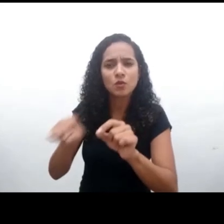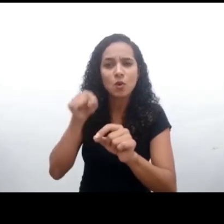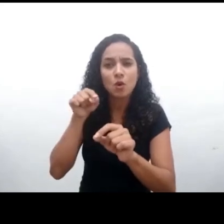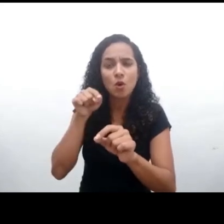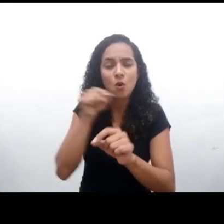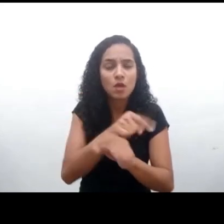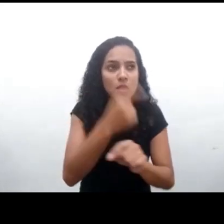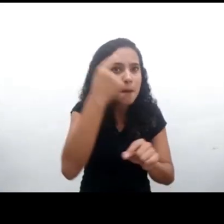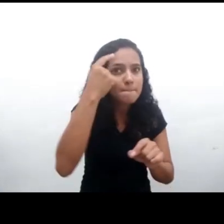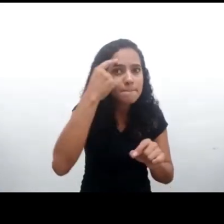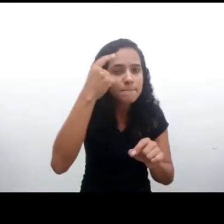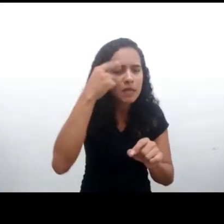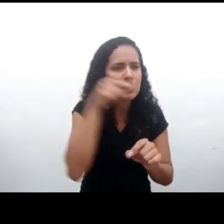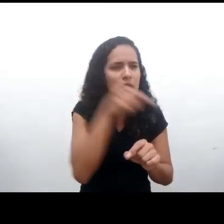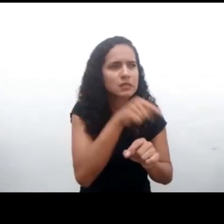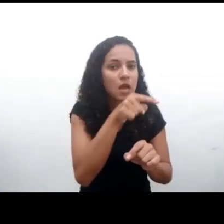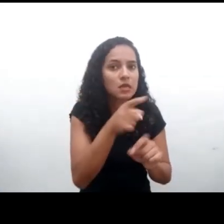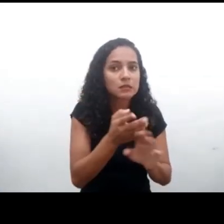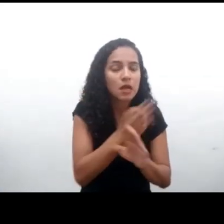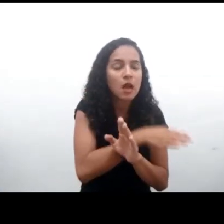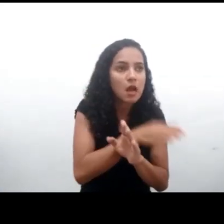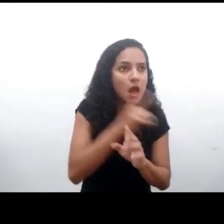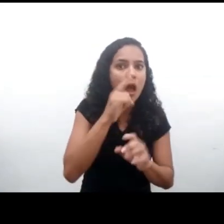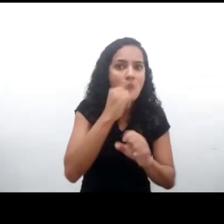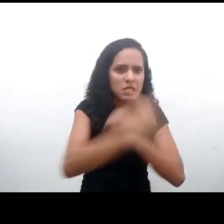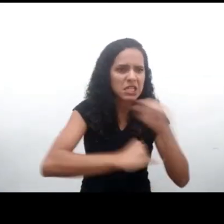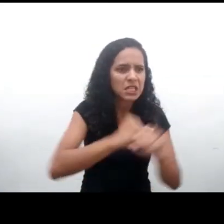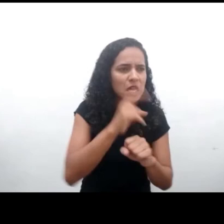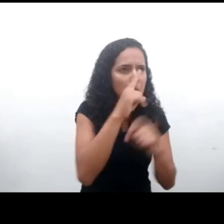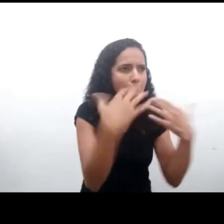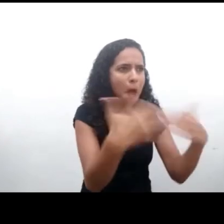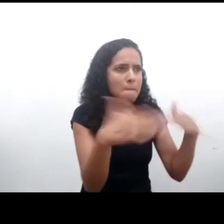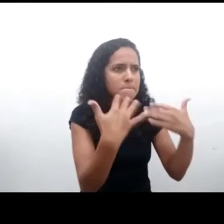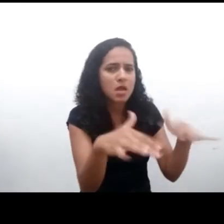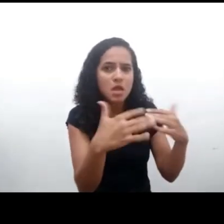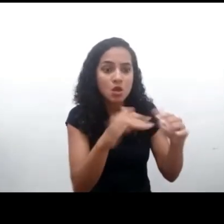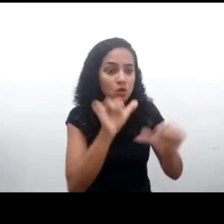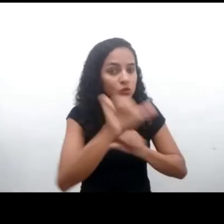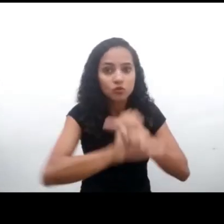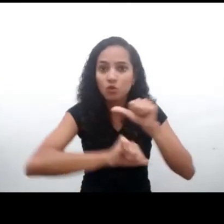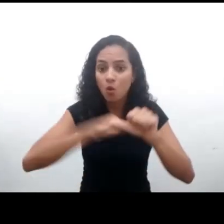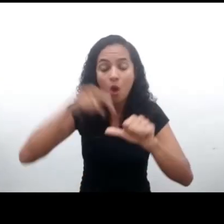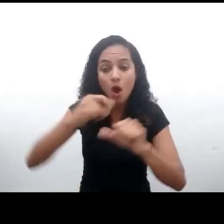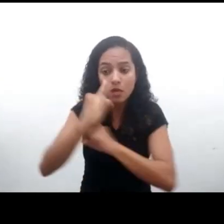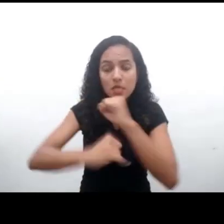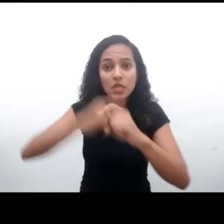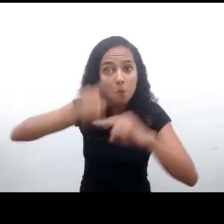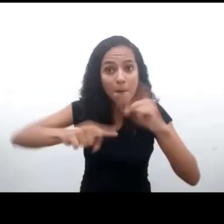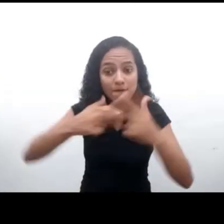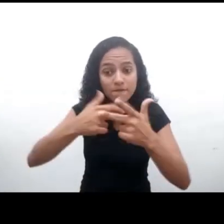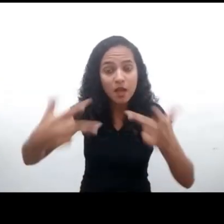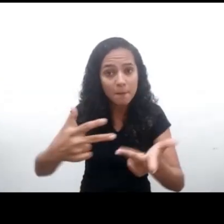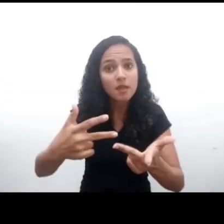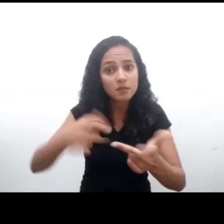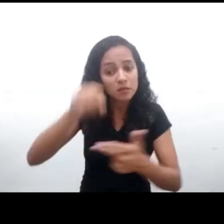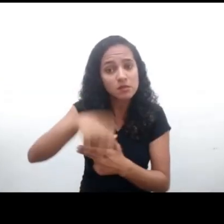a una nueva y renovada mentalidad de el Internet es una herramienta. Porque más allá del comentario general quedarse